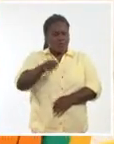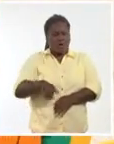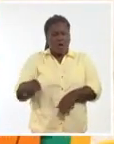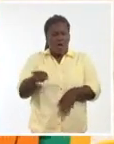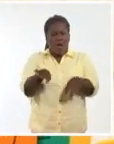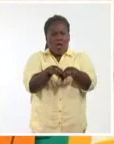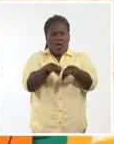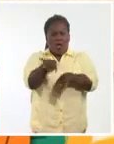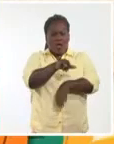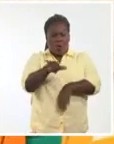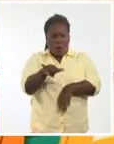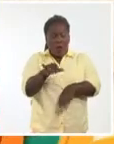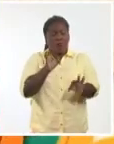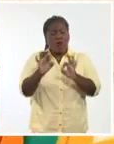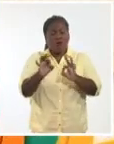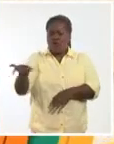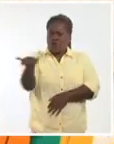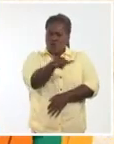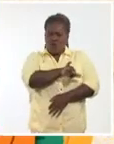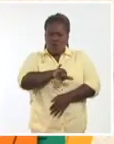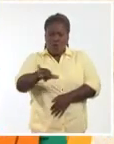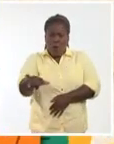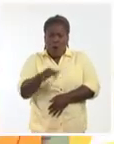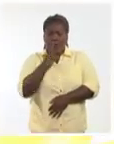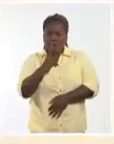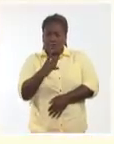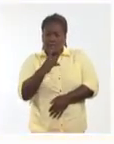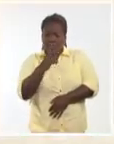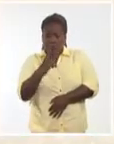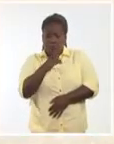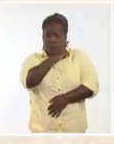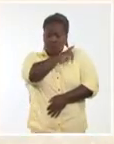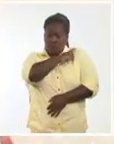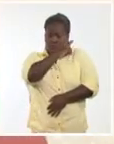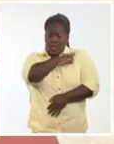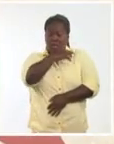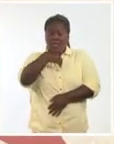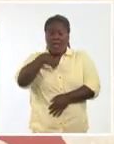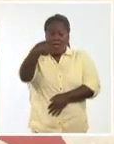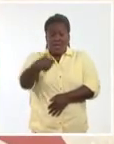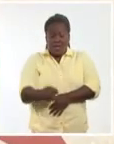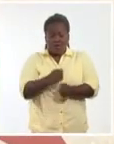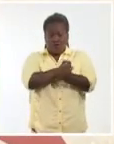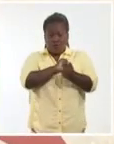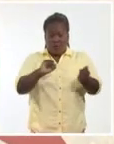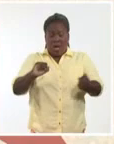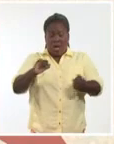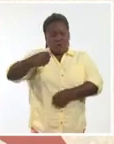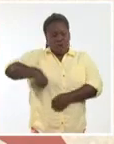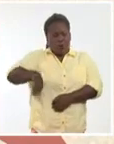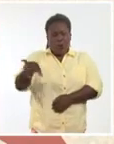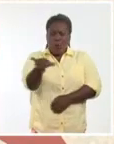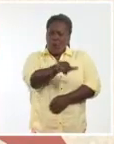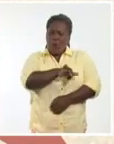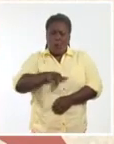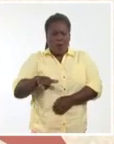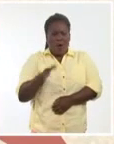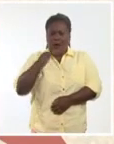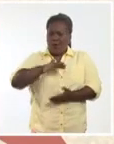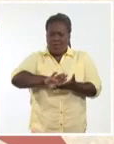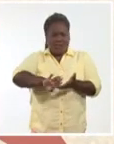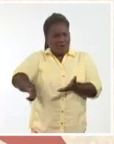reciben la misma protección y trato de las autoridades y gozan de los mismos derechos, libertades y oportunidades sin ninguna